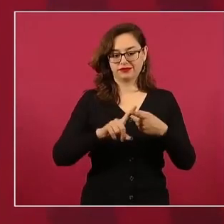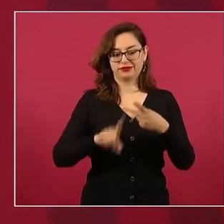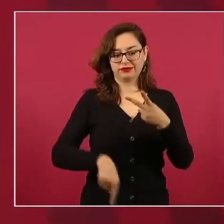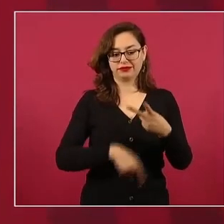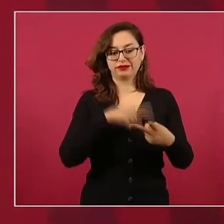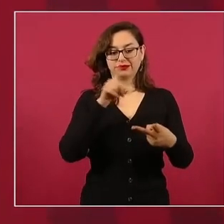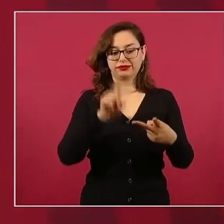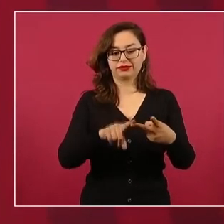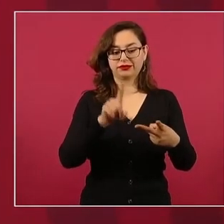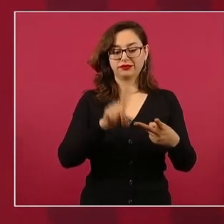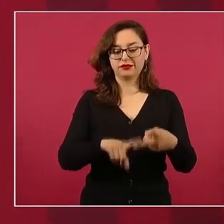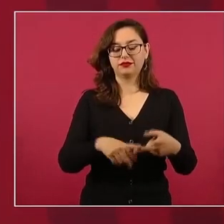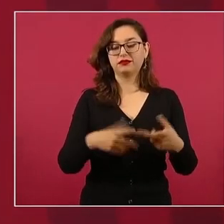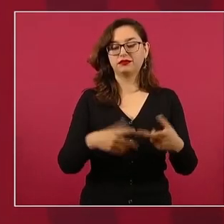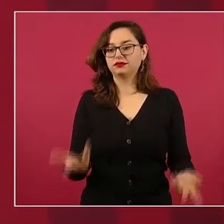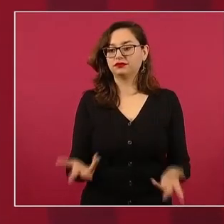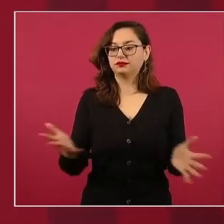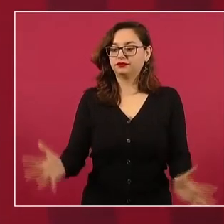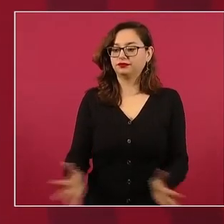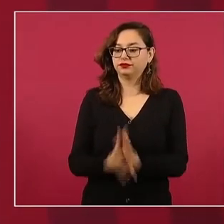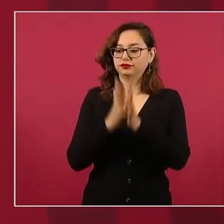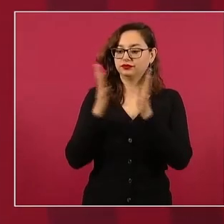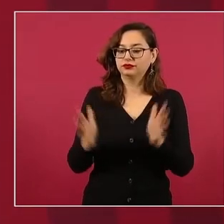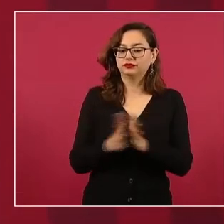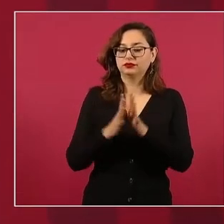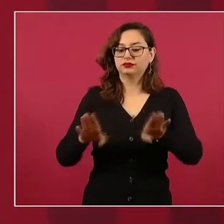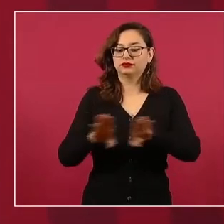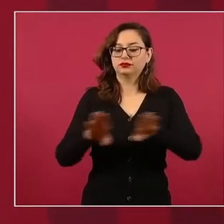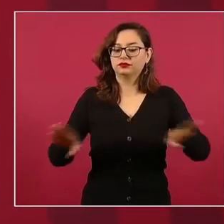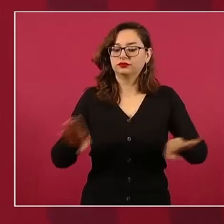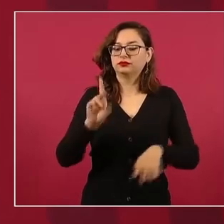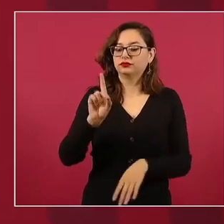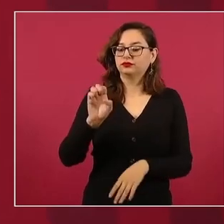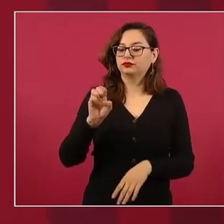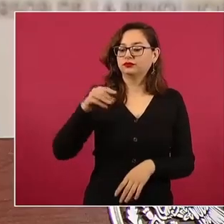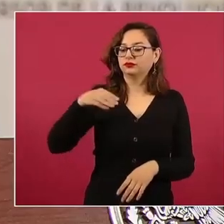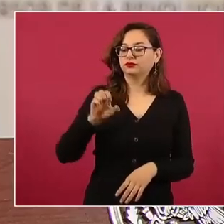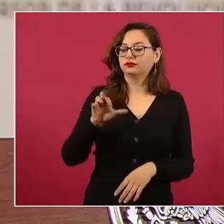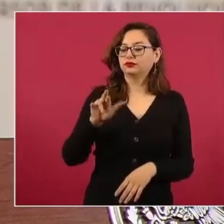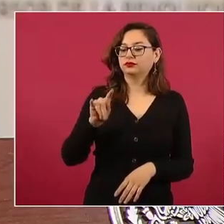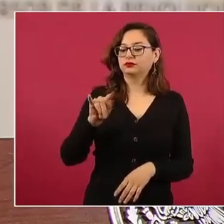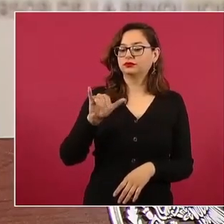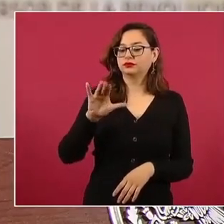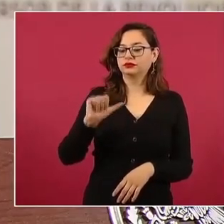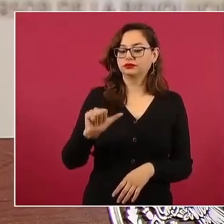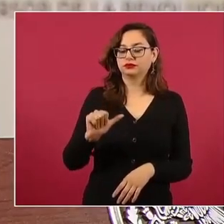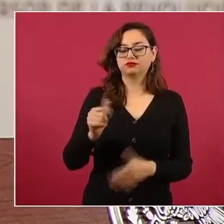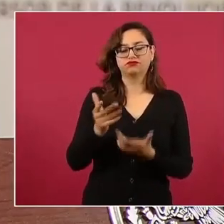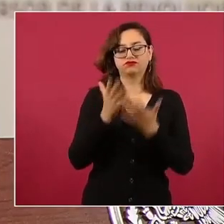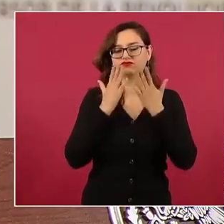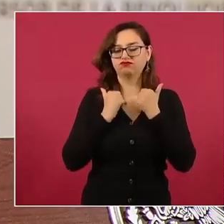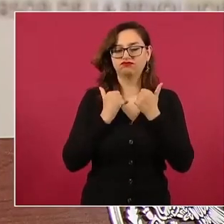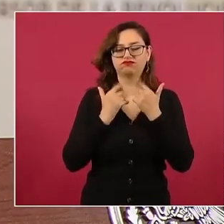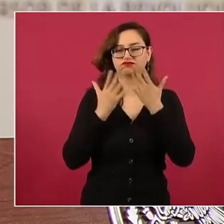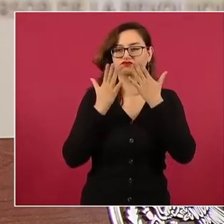En otros estados ya habían participado